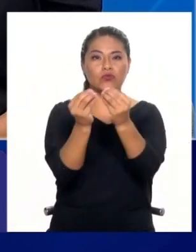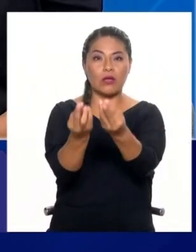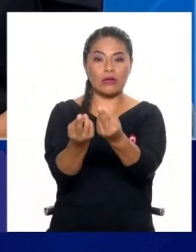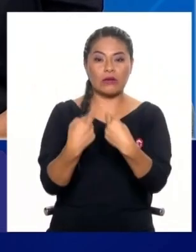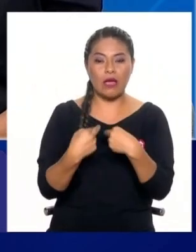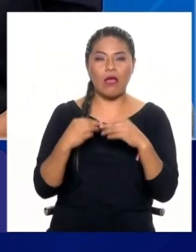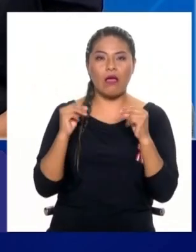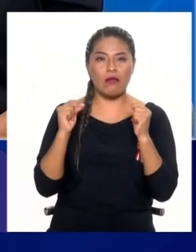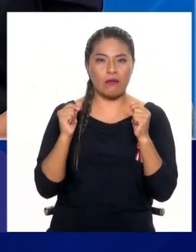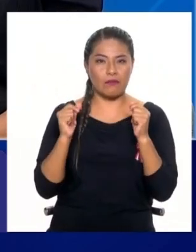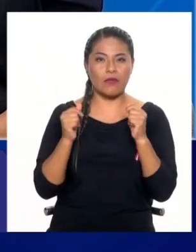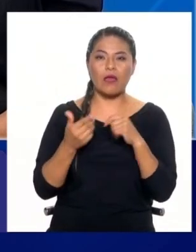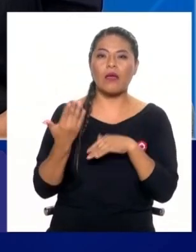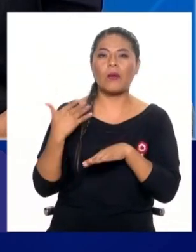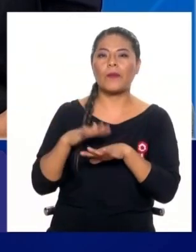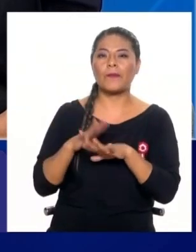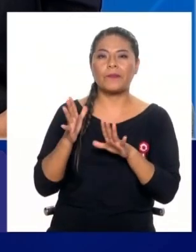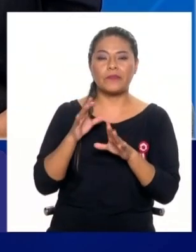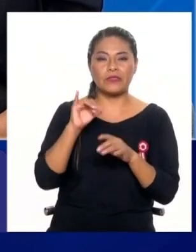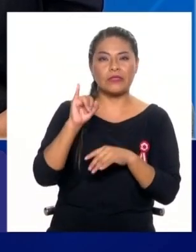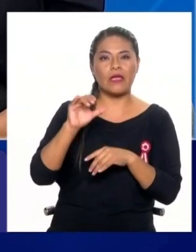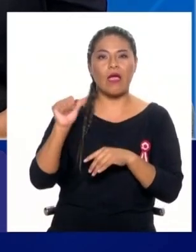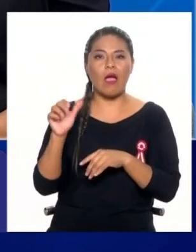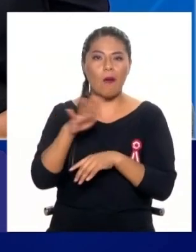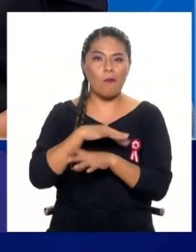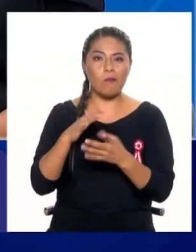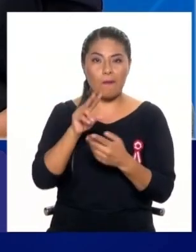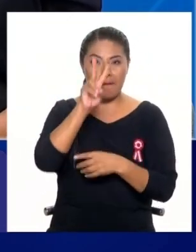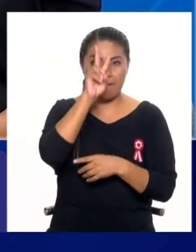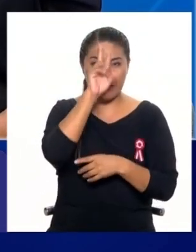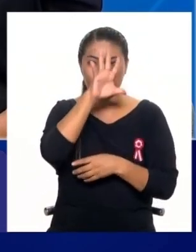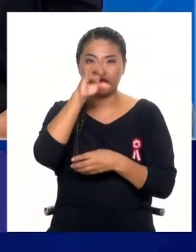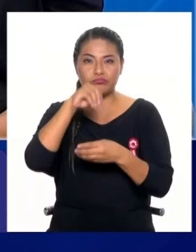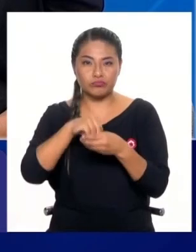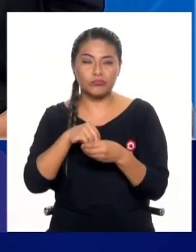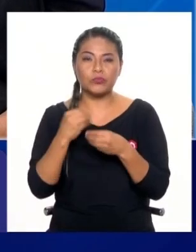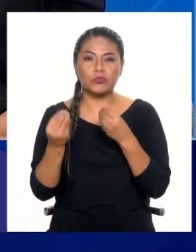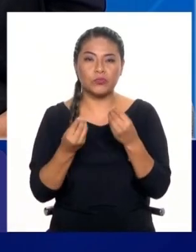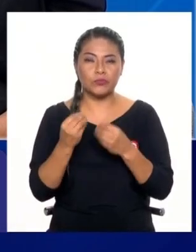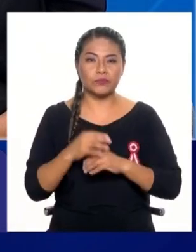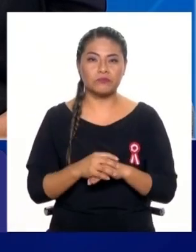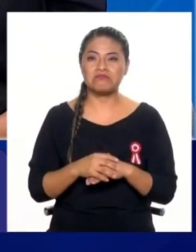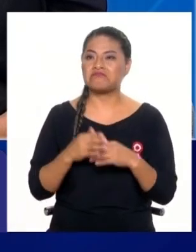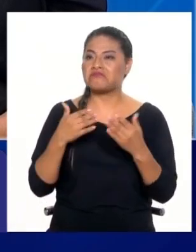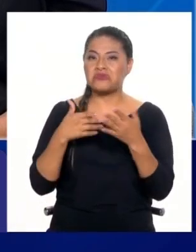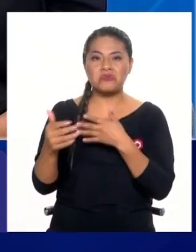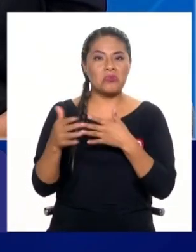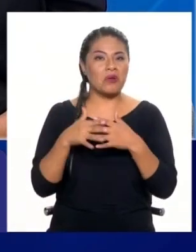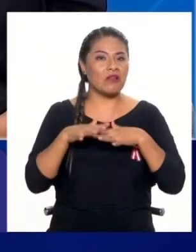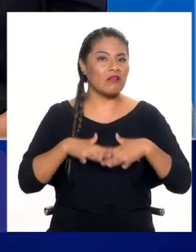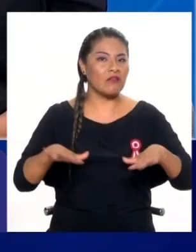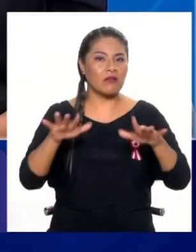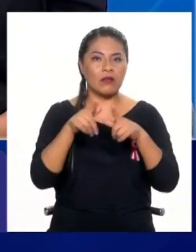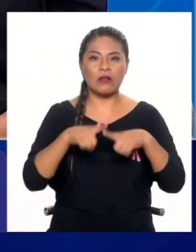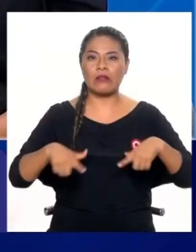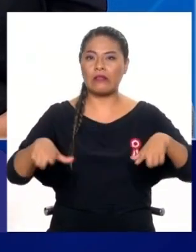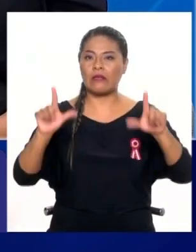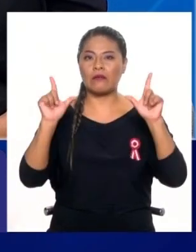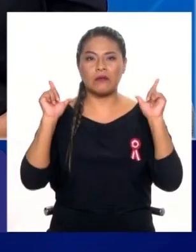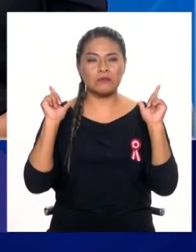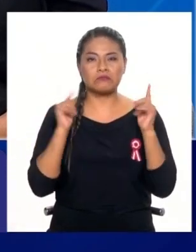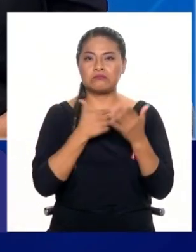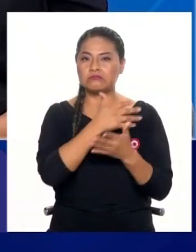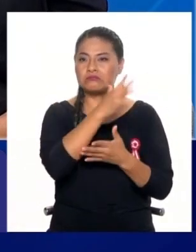otros usos sociales podría, por ejemplo, tener la inteligencia artificial en el Perú? Podrías aplicarlo básicamente en cualquier área, porque es una tecnología totalmente